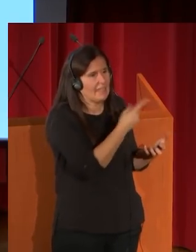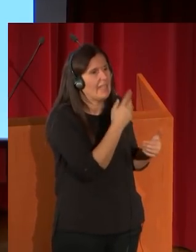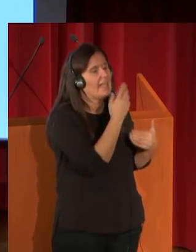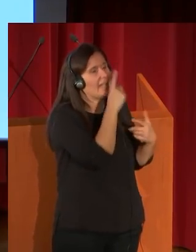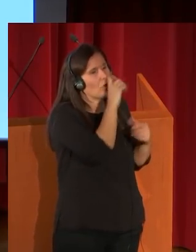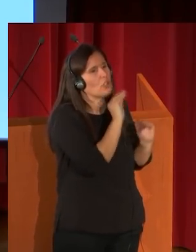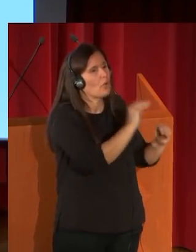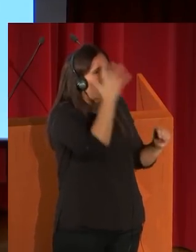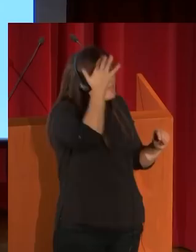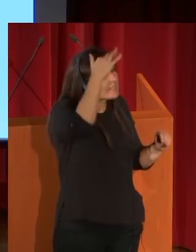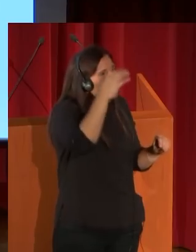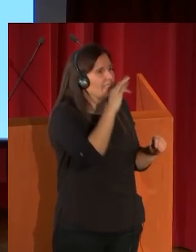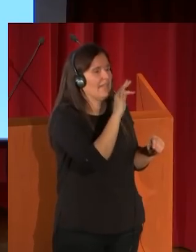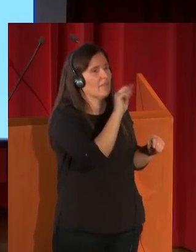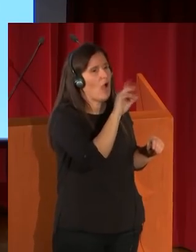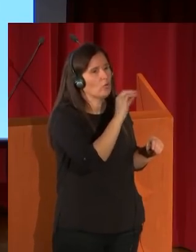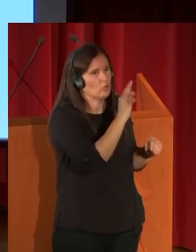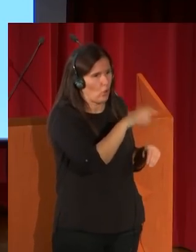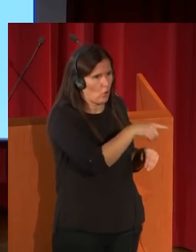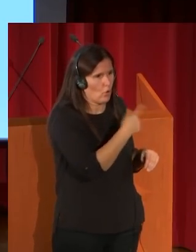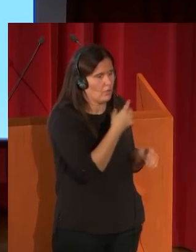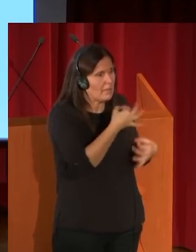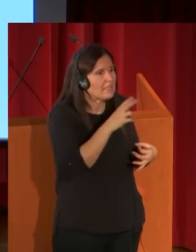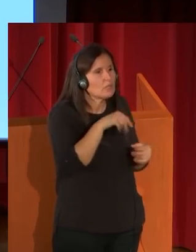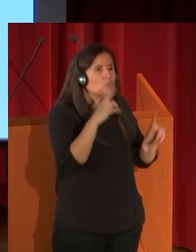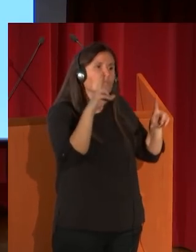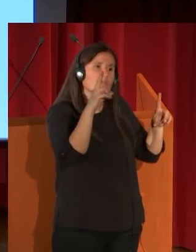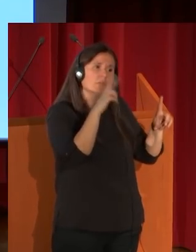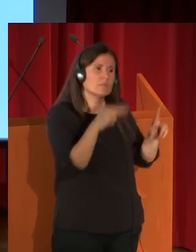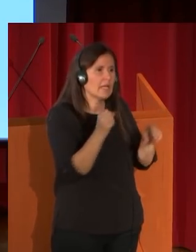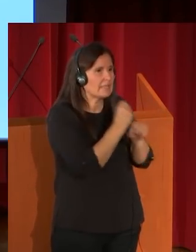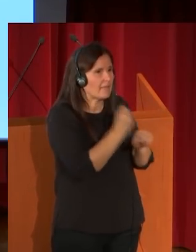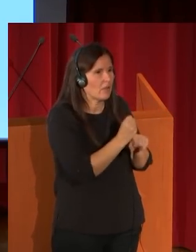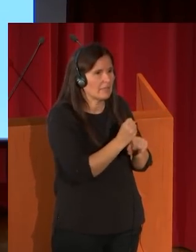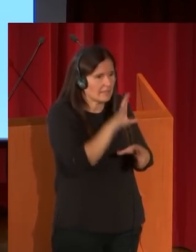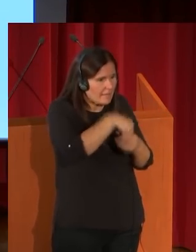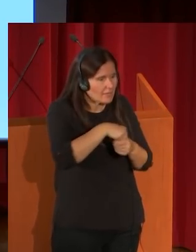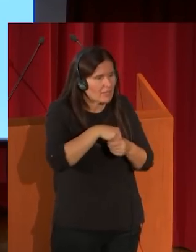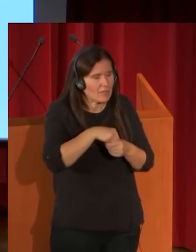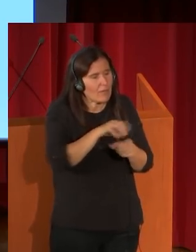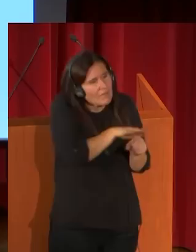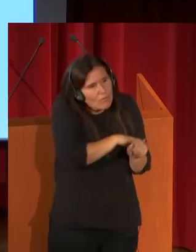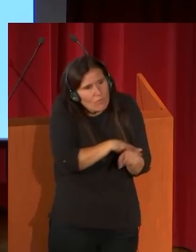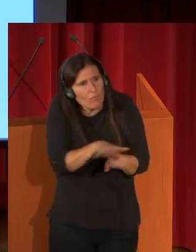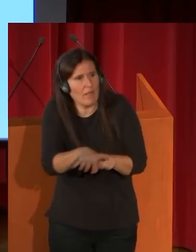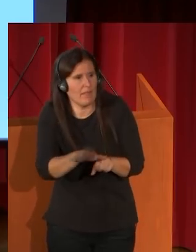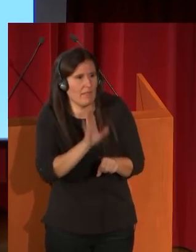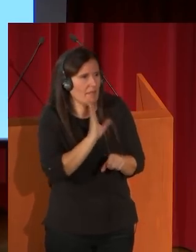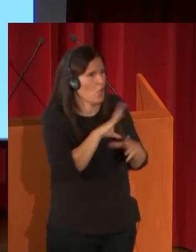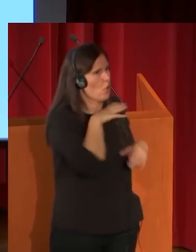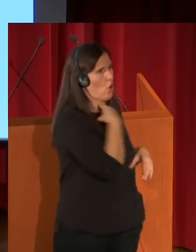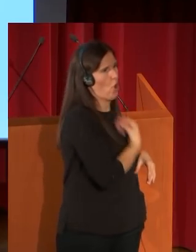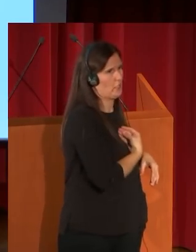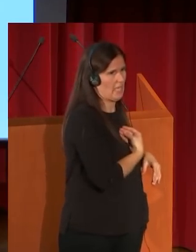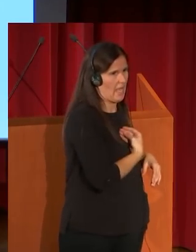fantasía del Fausto. Realmente es una obra en donde está la herencia ya de Goya, recuerde el capricho